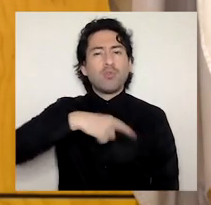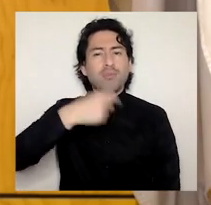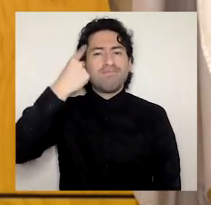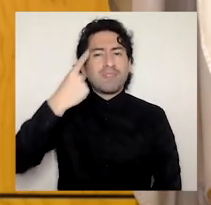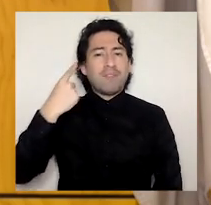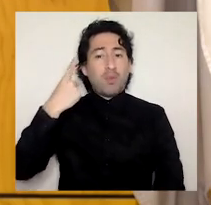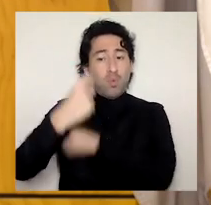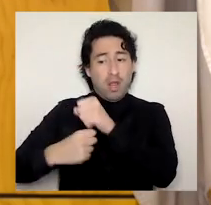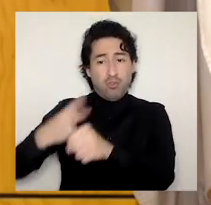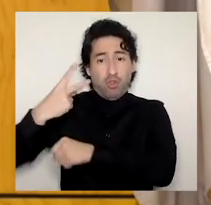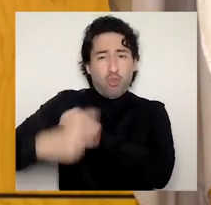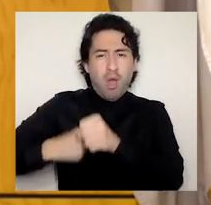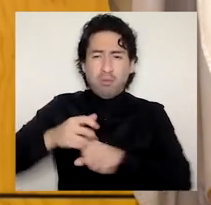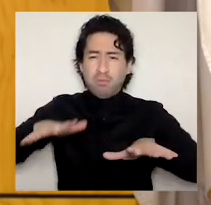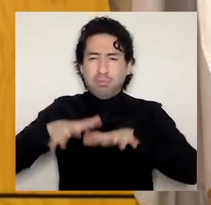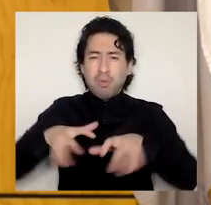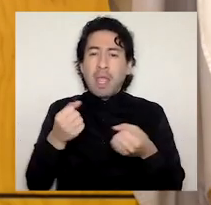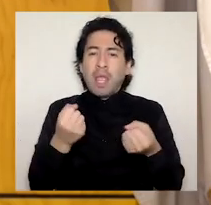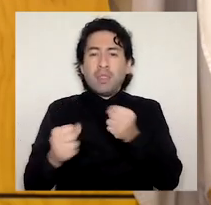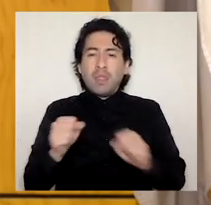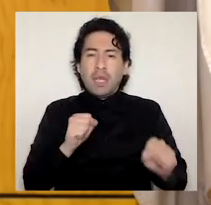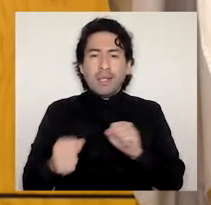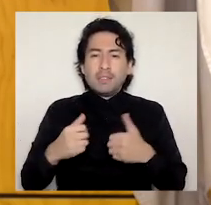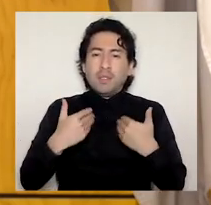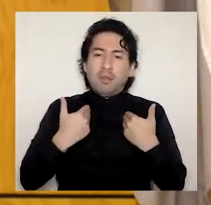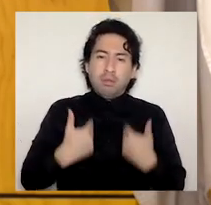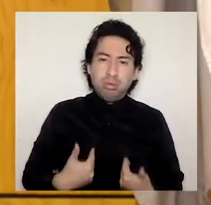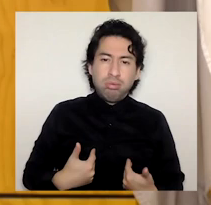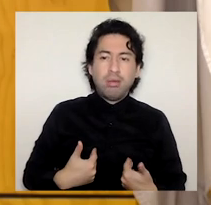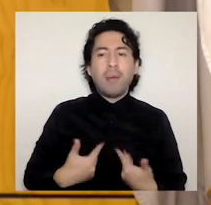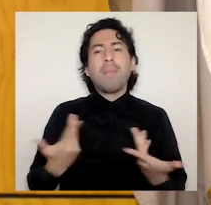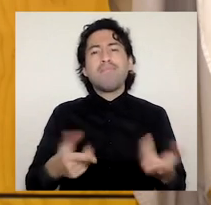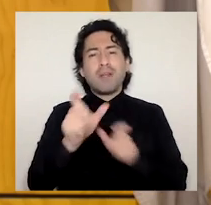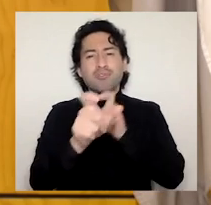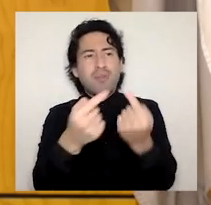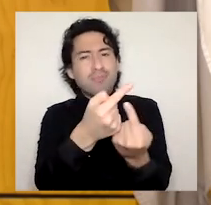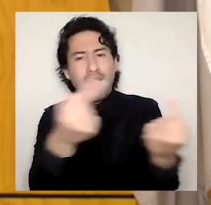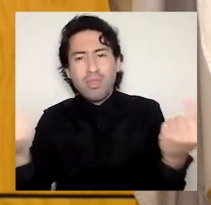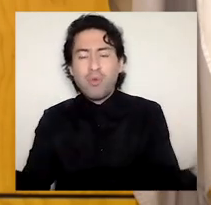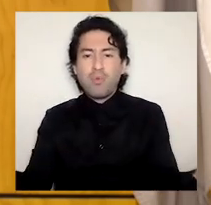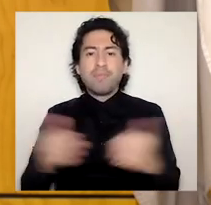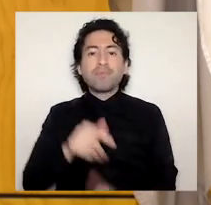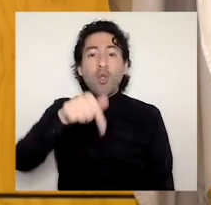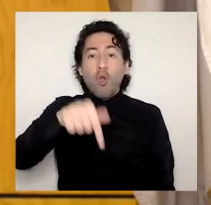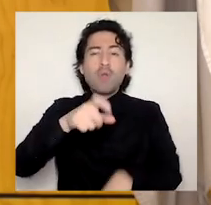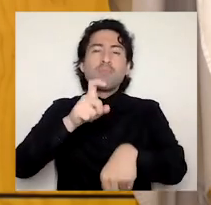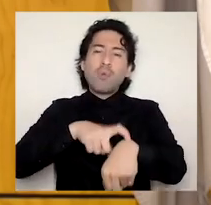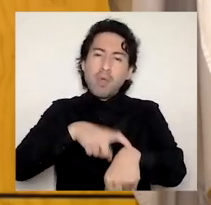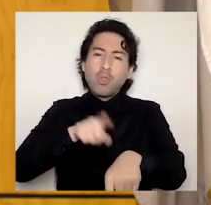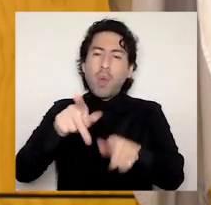integrante de nuestra comunidad. Hoy es el momento de realizar un alto para reconocer y valorar